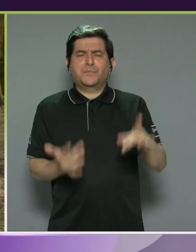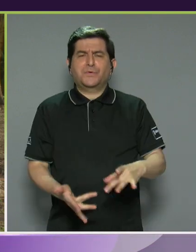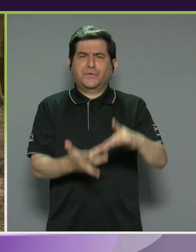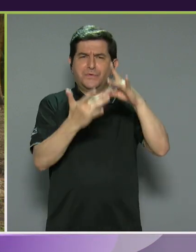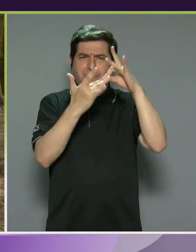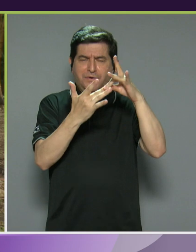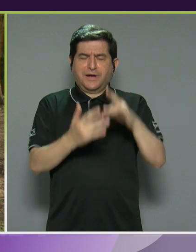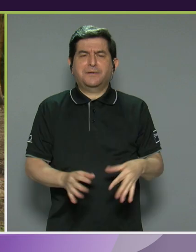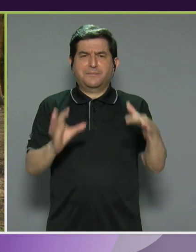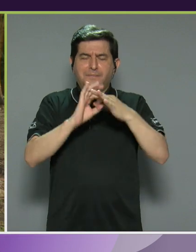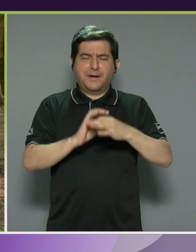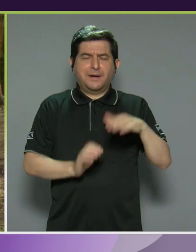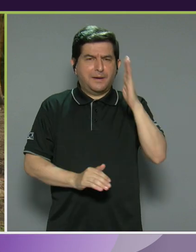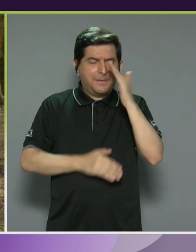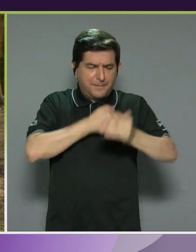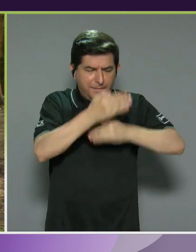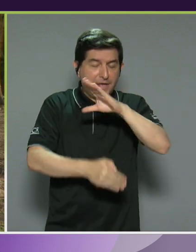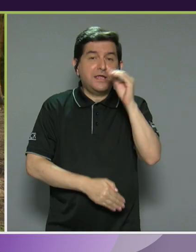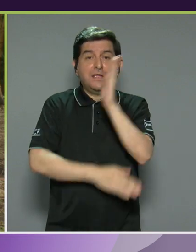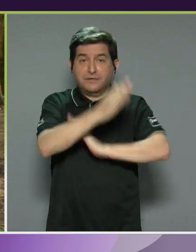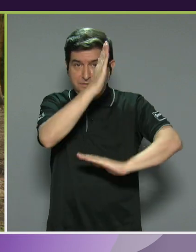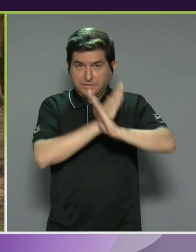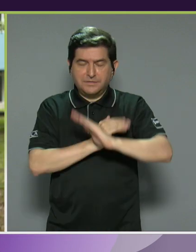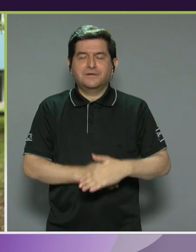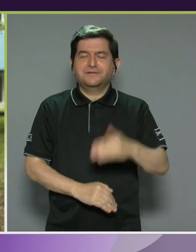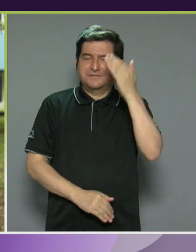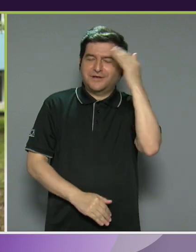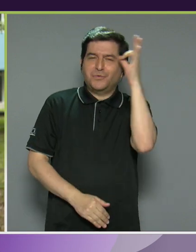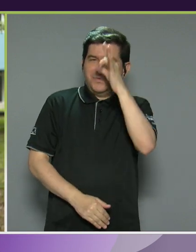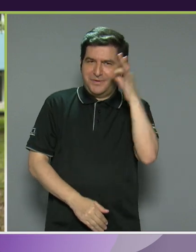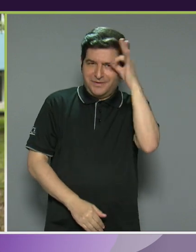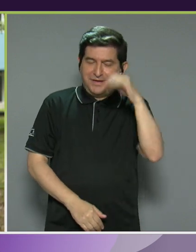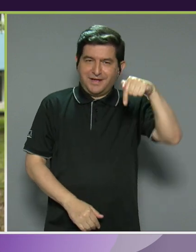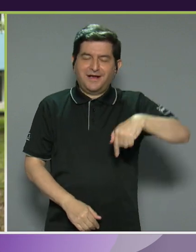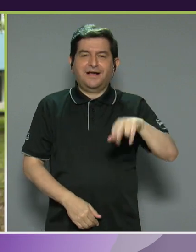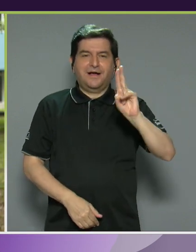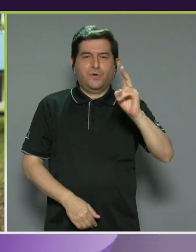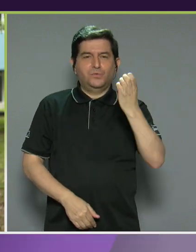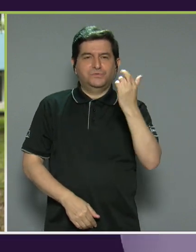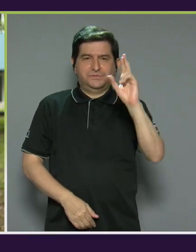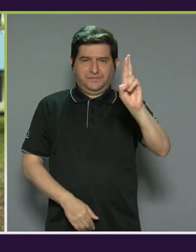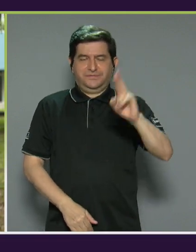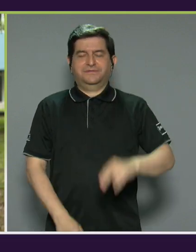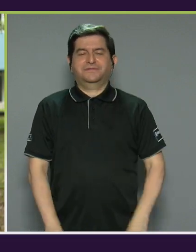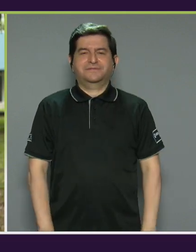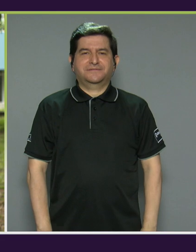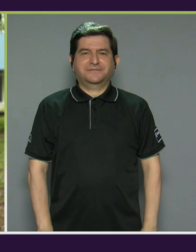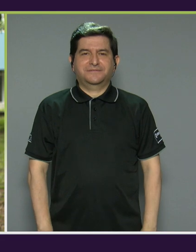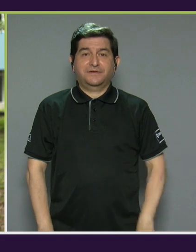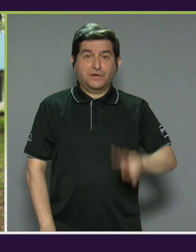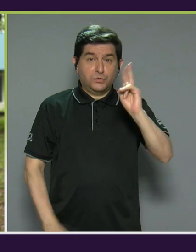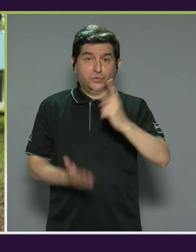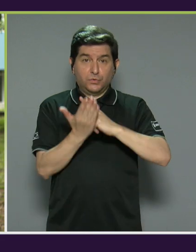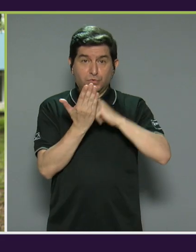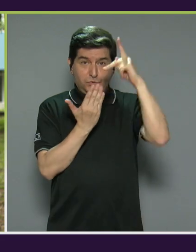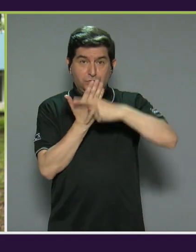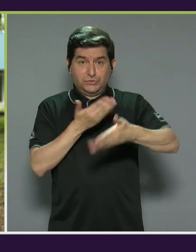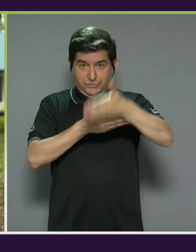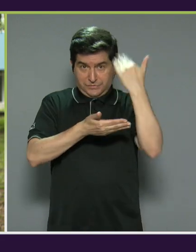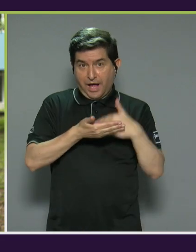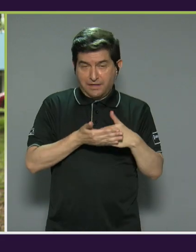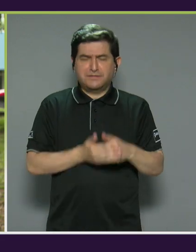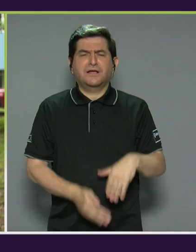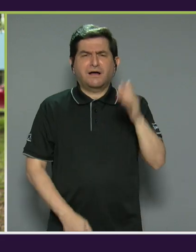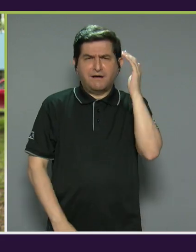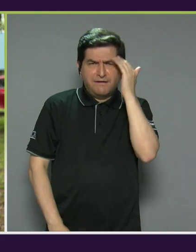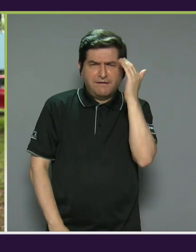especiales sobre maternidad y discapacidad. Les saluda María Fernanda Jiménez desde la Universidad de Costa Rica. En las dos ediciones anteriores hemos